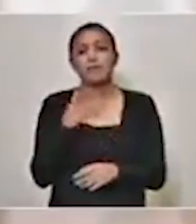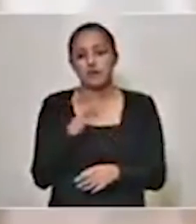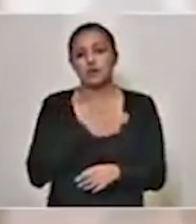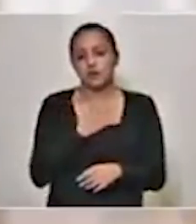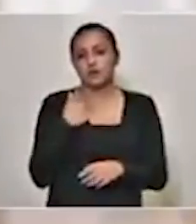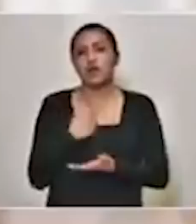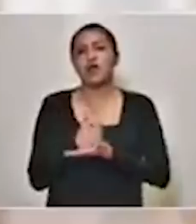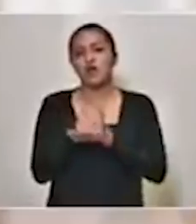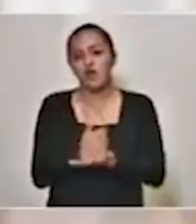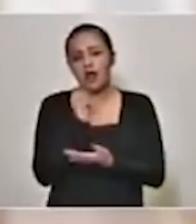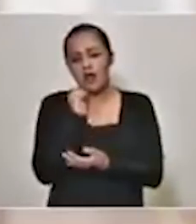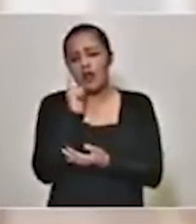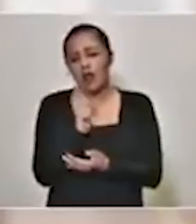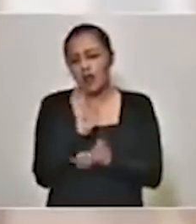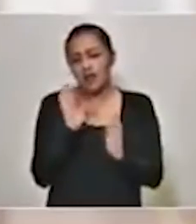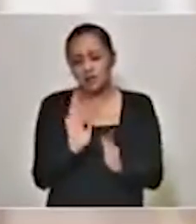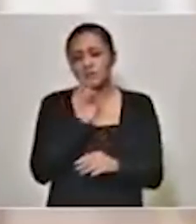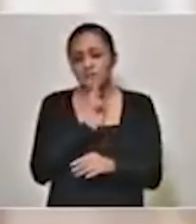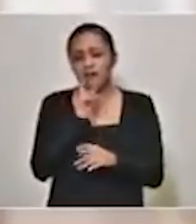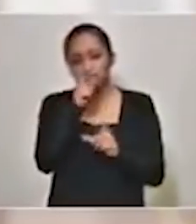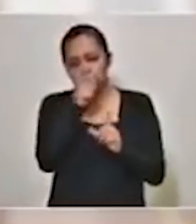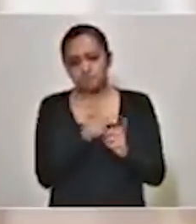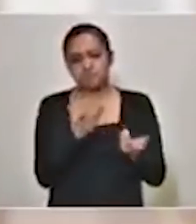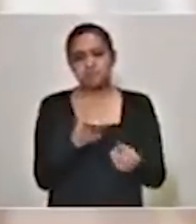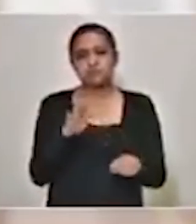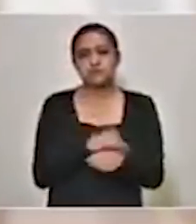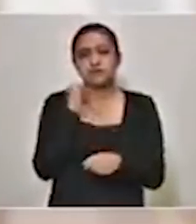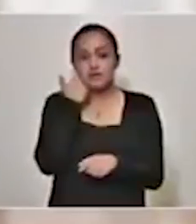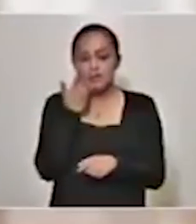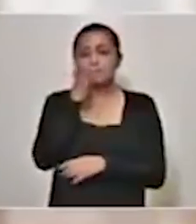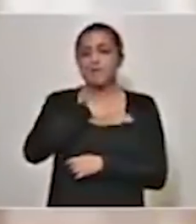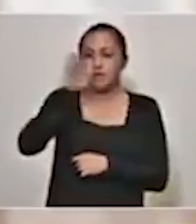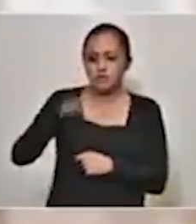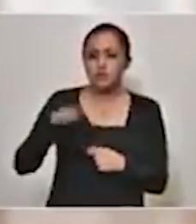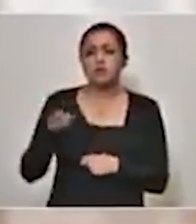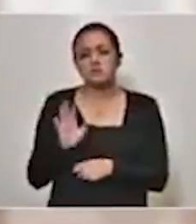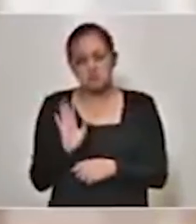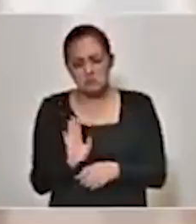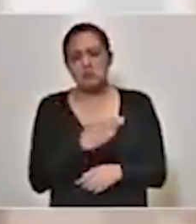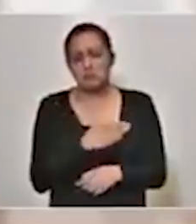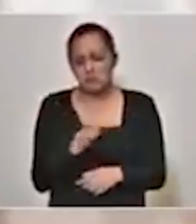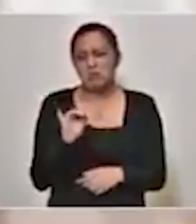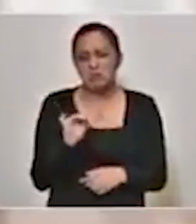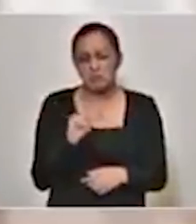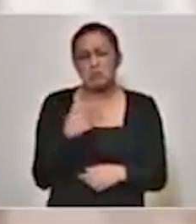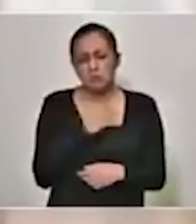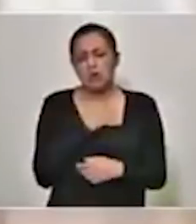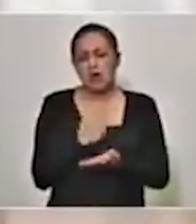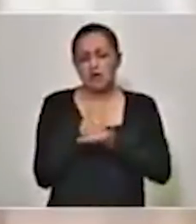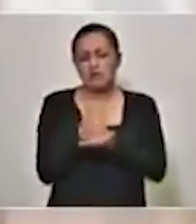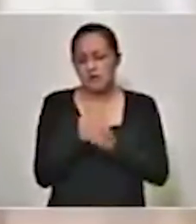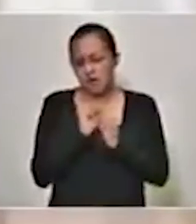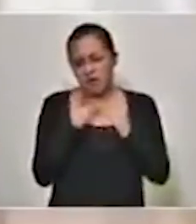a ver en qué podemos ayudarlos en alguna mejor fachada, porque pedían inclusive pintura. Entonces, esto es algo muy accesible.